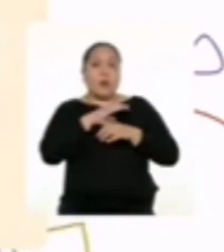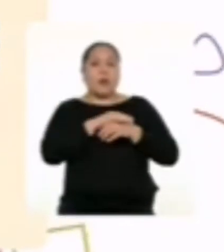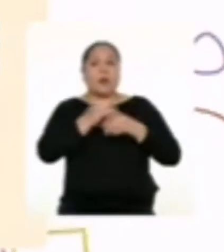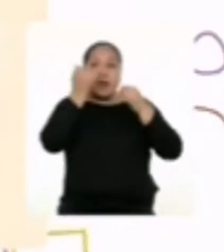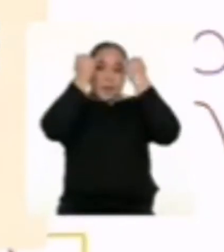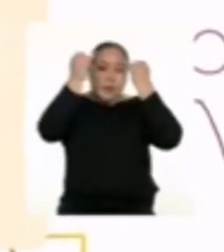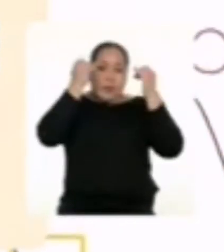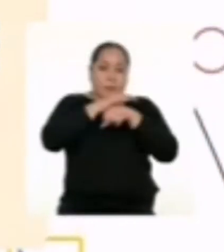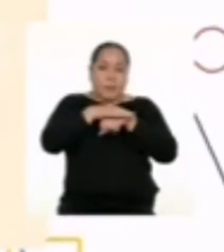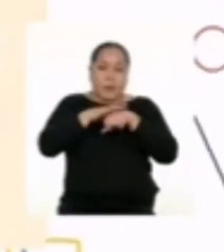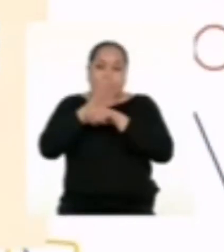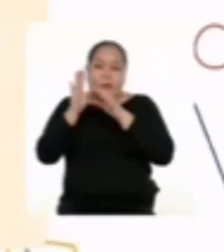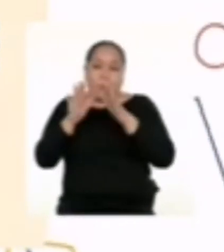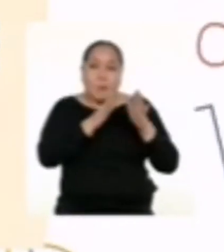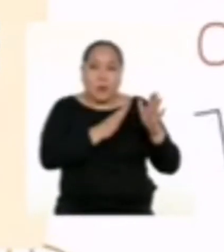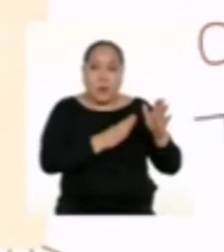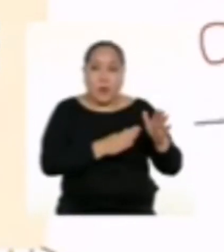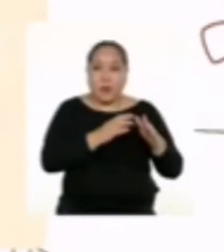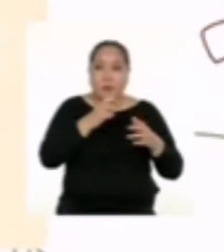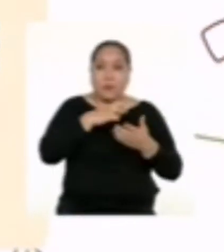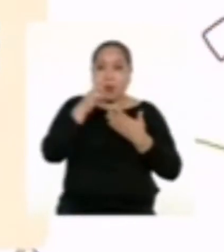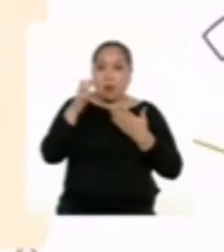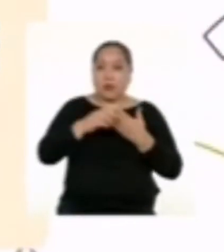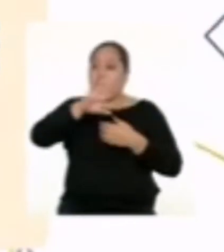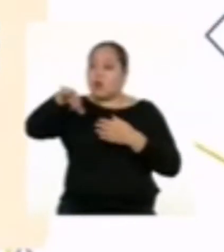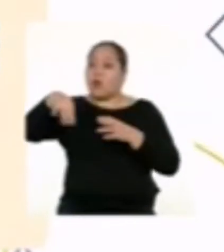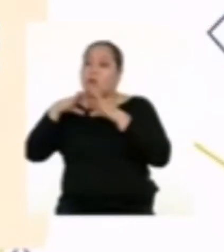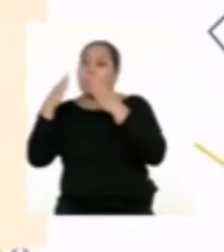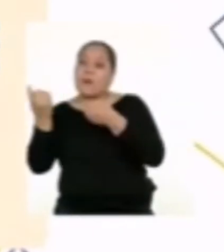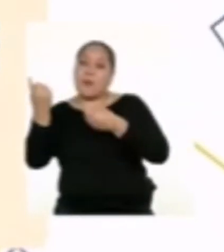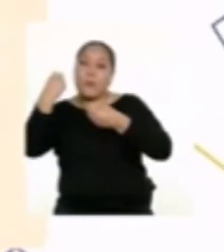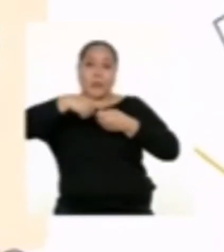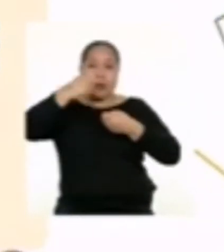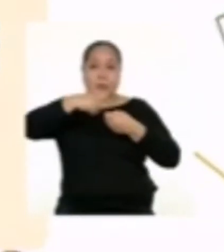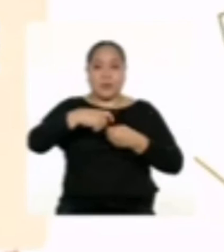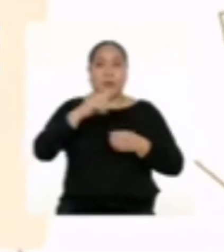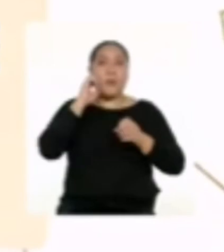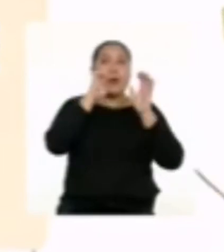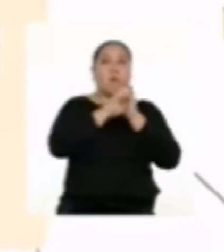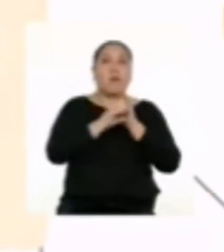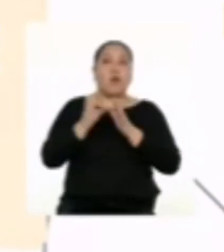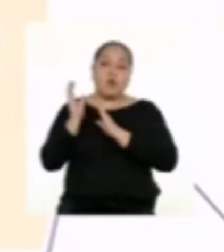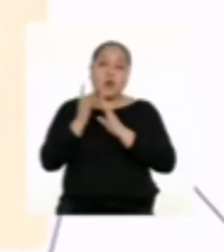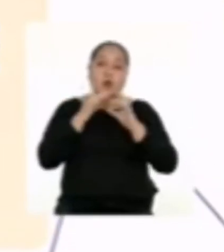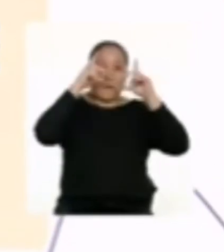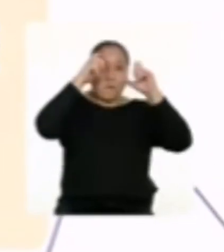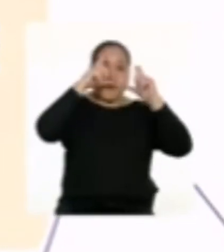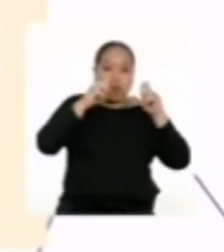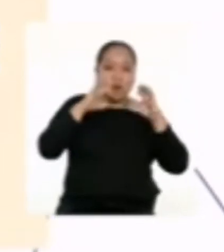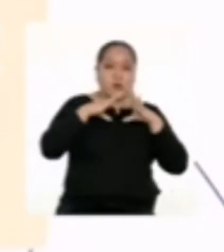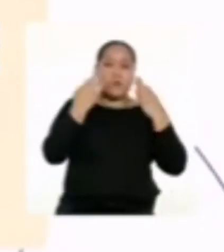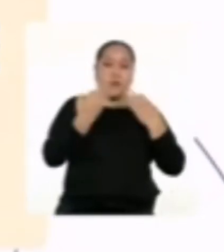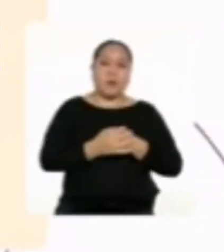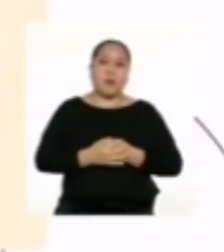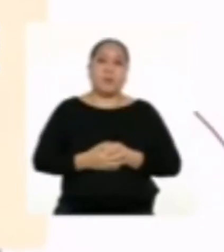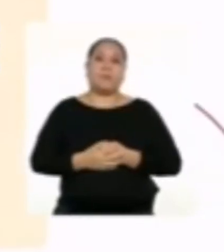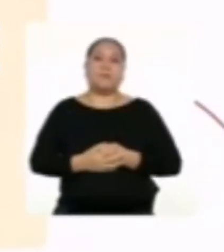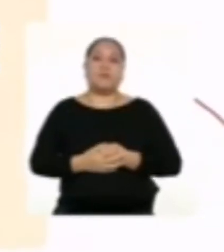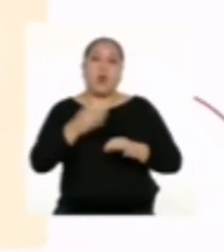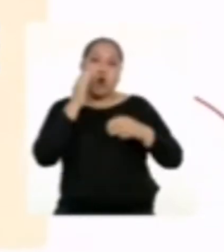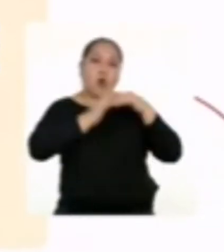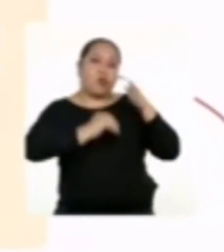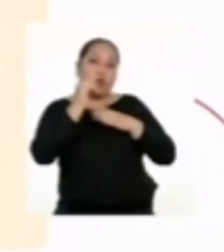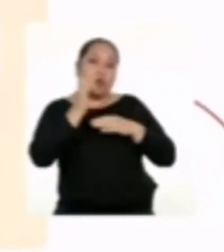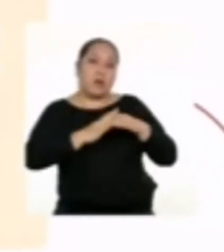planear proyectos en los que toda la familia pueda participar, como organizar las fotos de la familia o